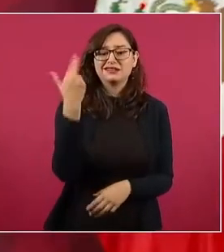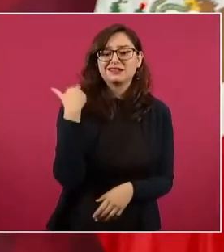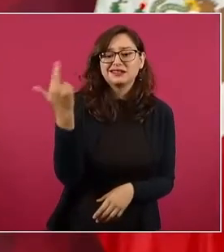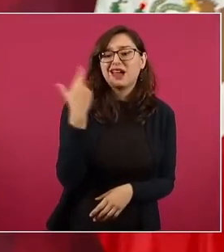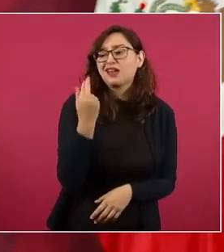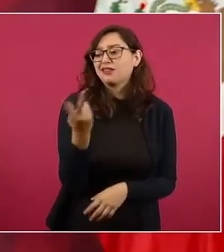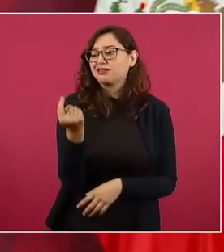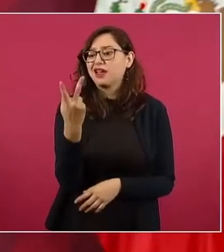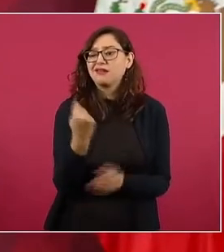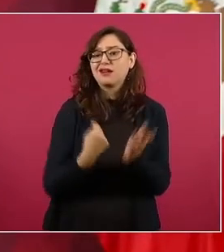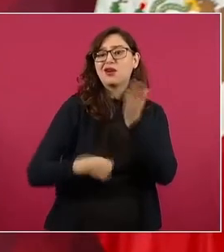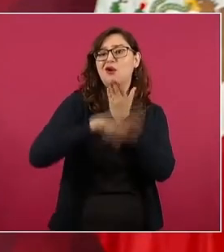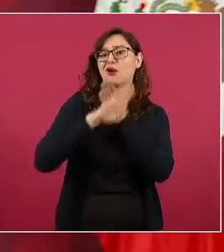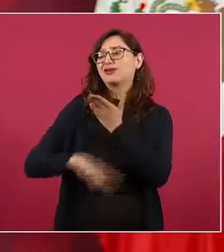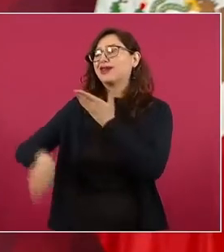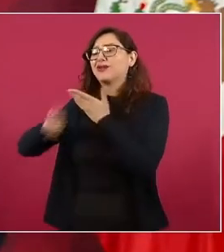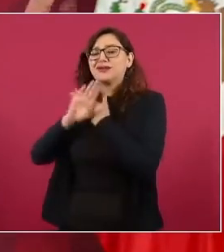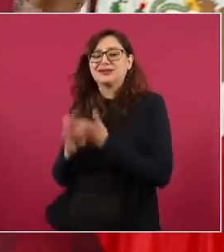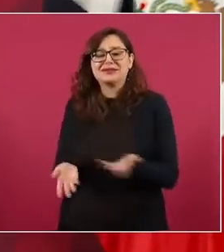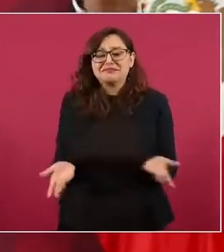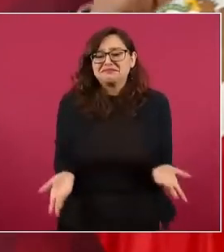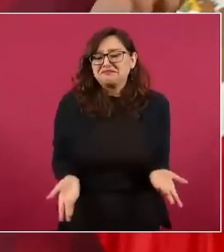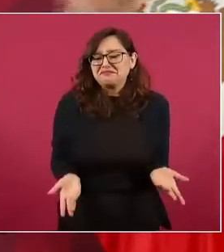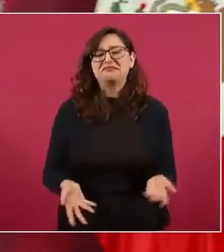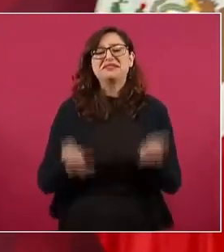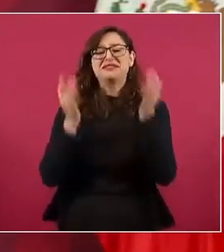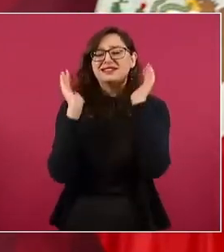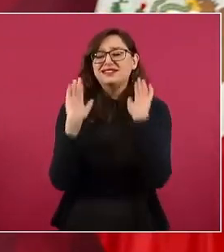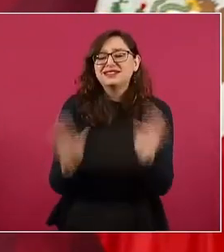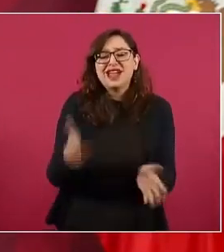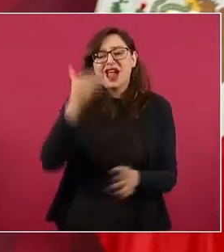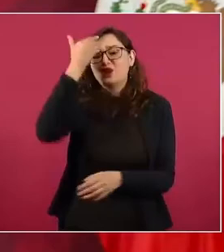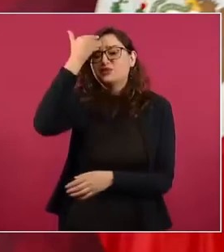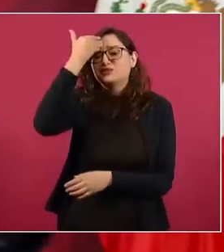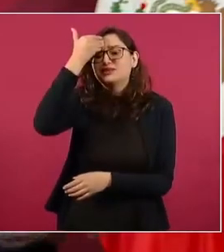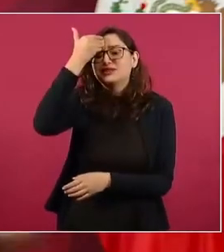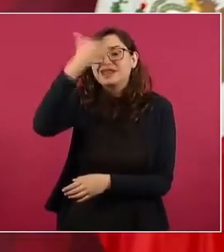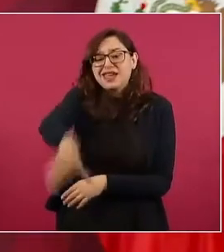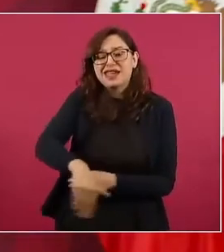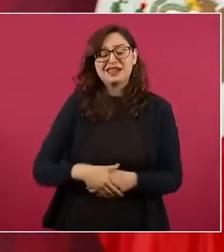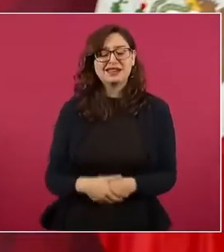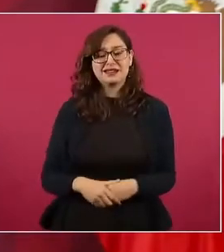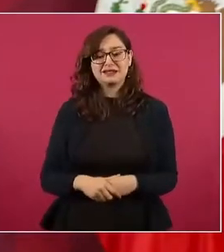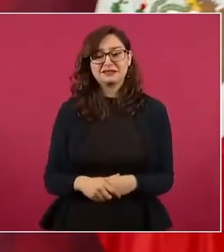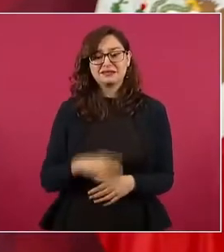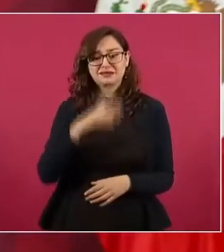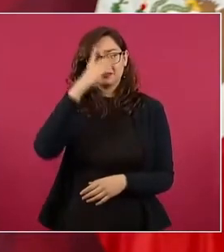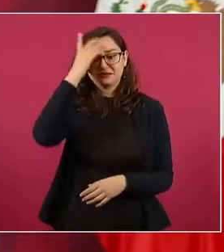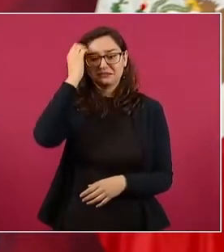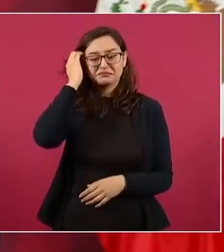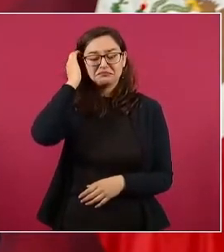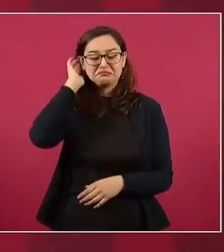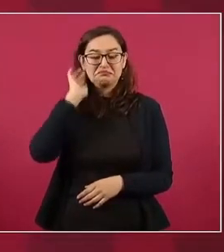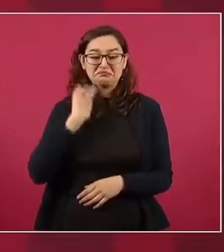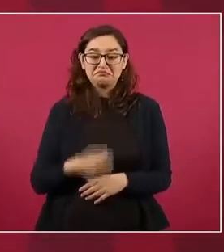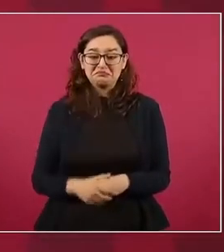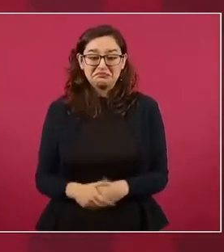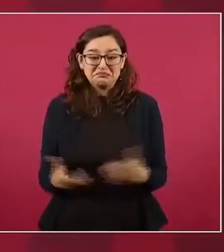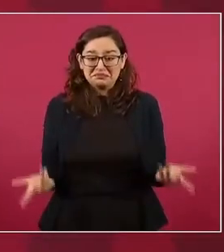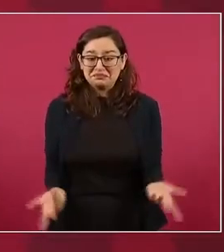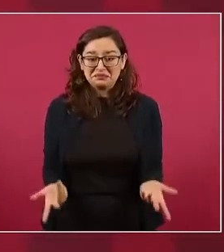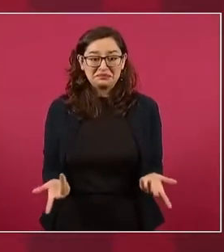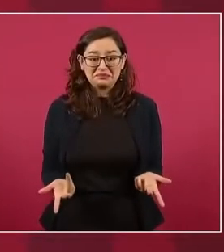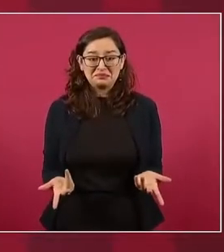ya lo damos como un hecho. Pero además no nos